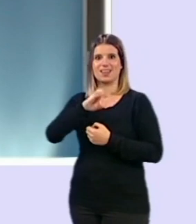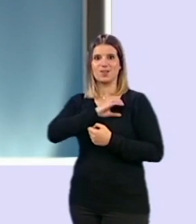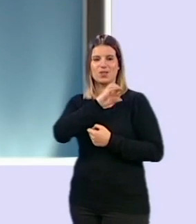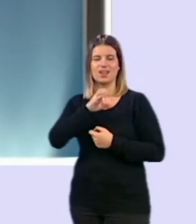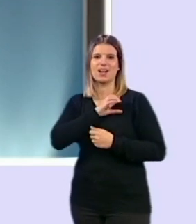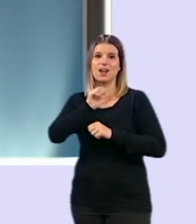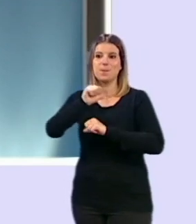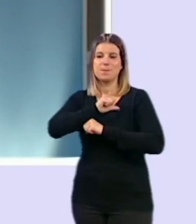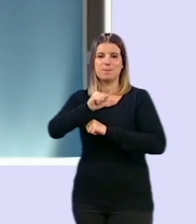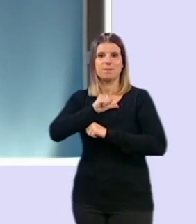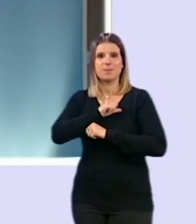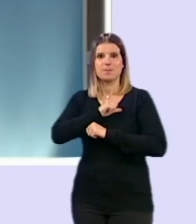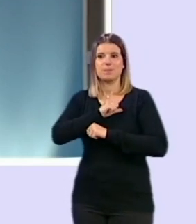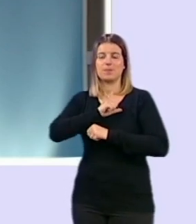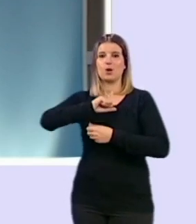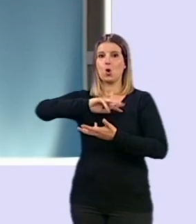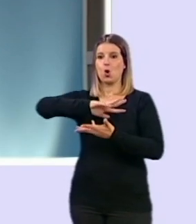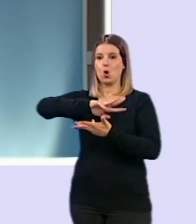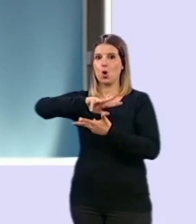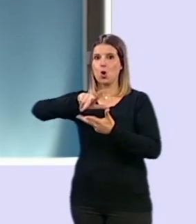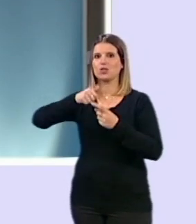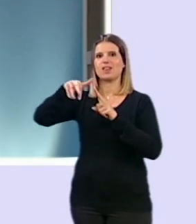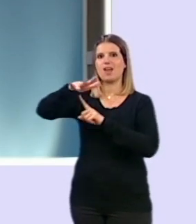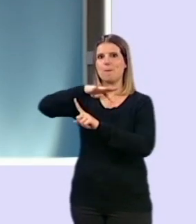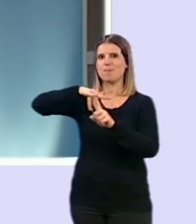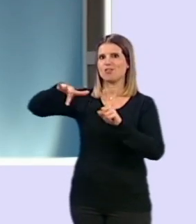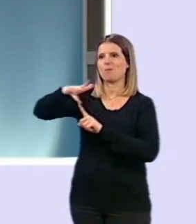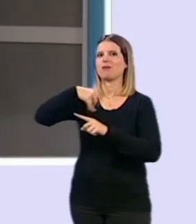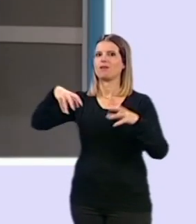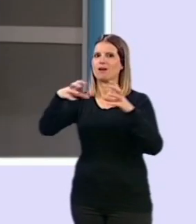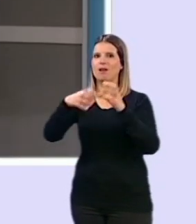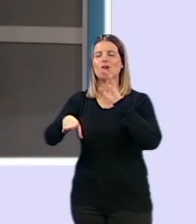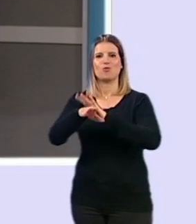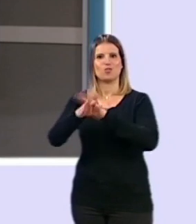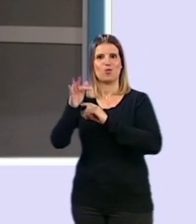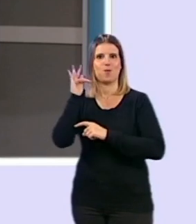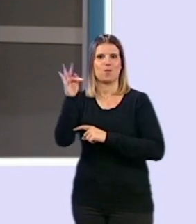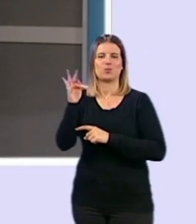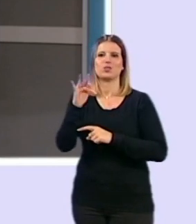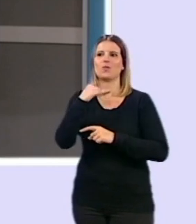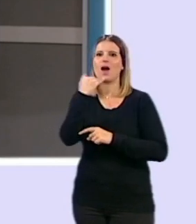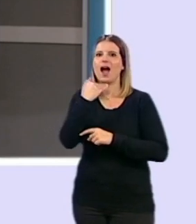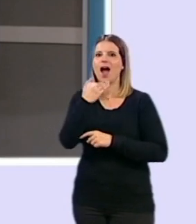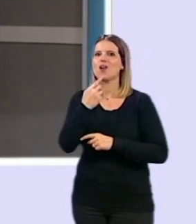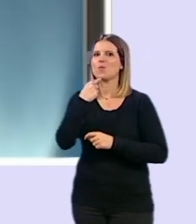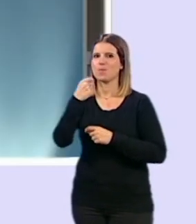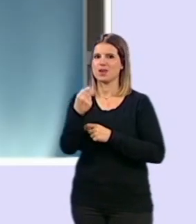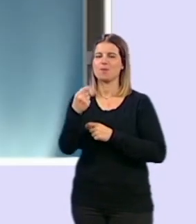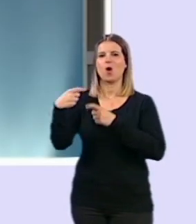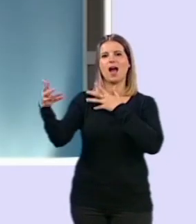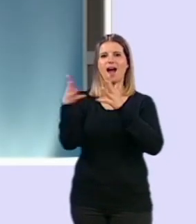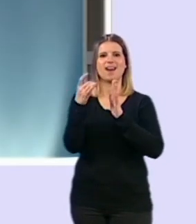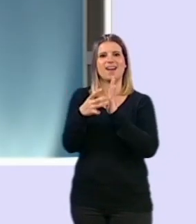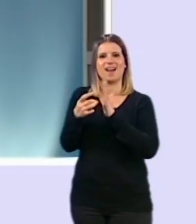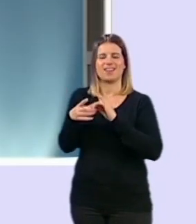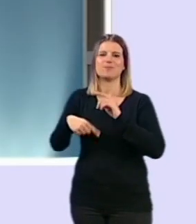Espero que las noticias para el medio ambiente Granada y nos sigan siendo positivas, al menos en la calidad del aire y que seamos capaces de mantener, la verdad.